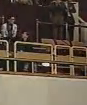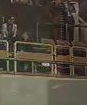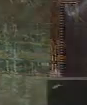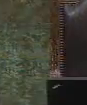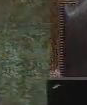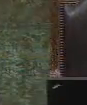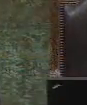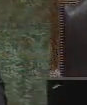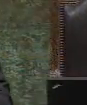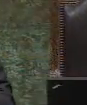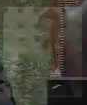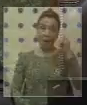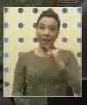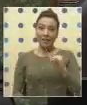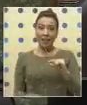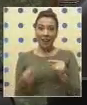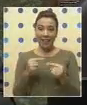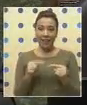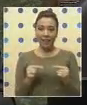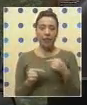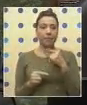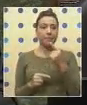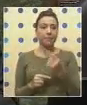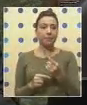Para continuar el debate le ofrezco la palabra al diputado...